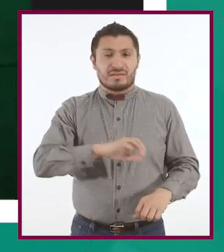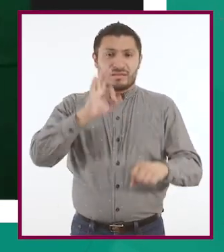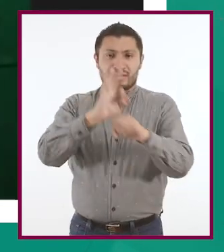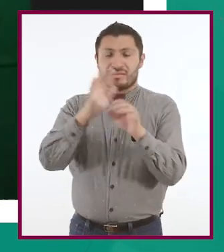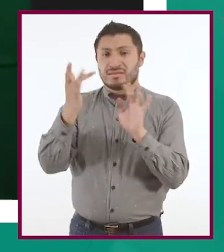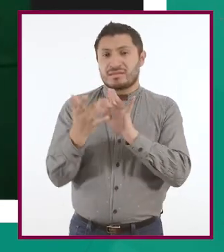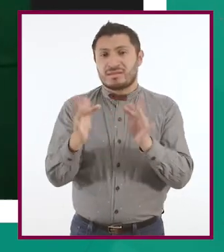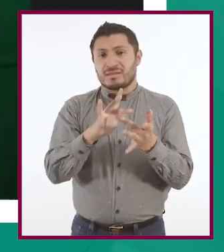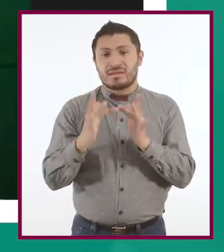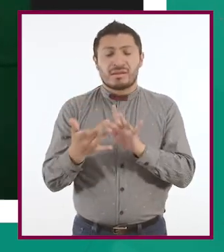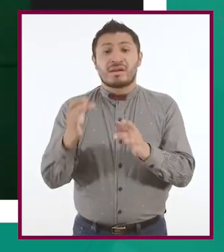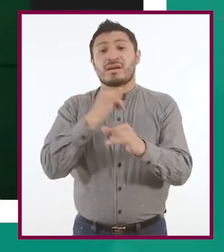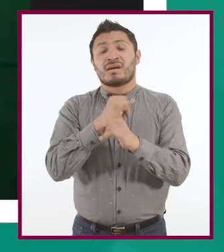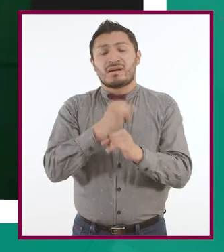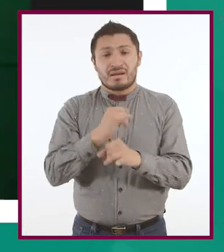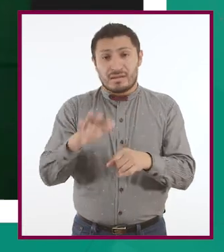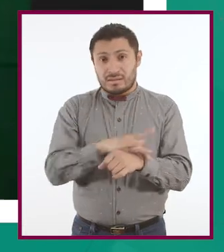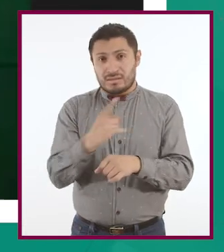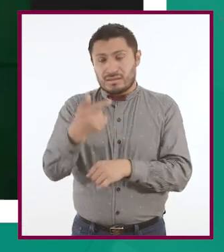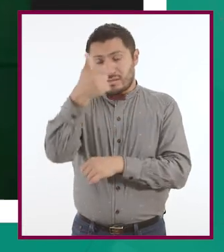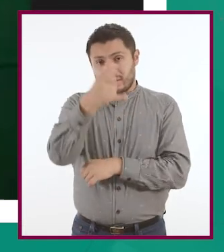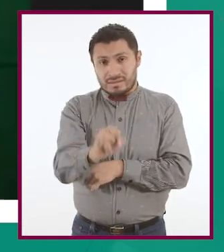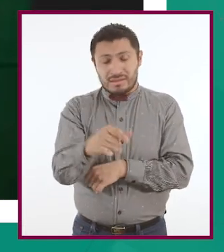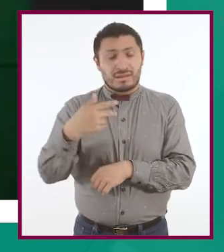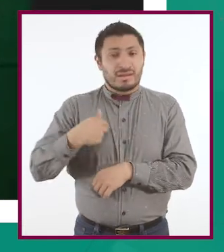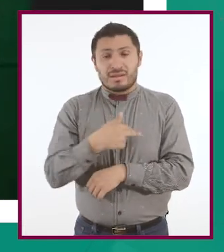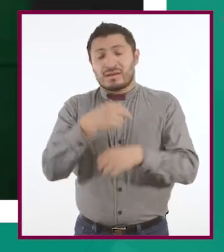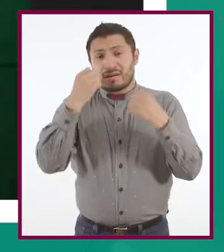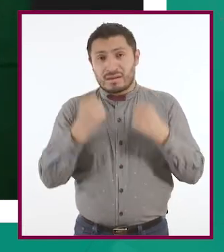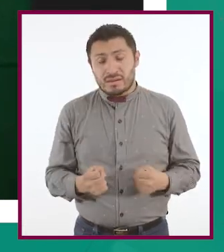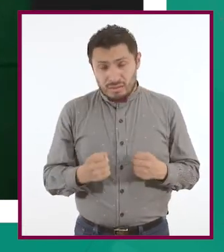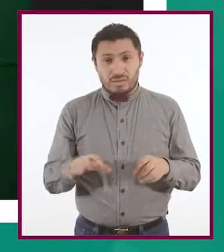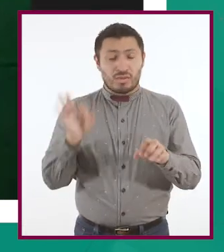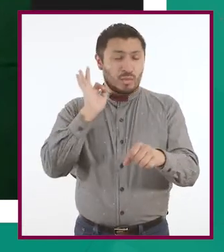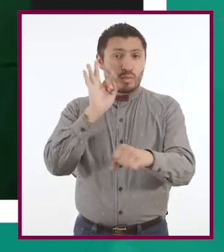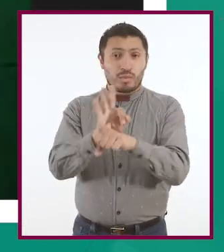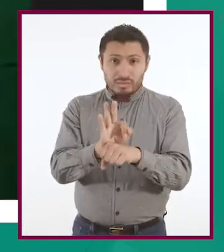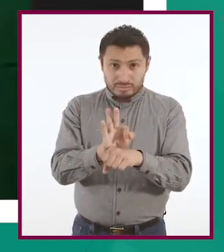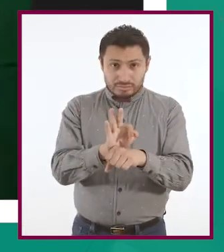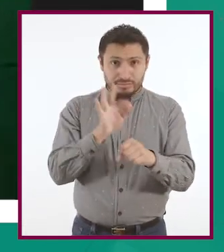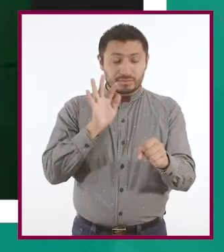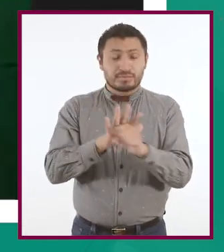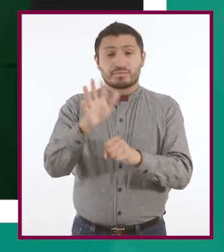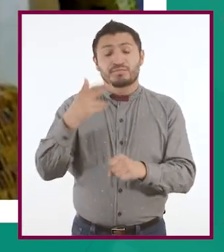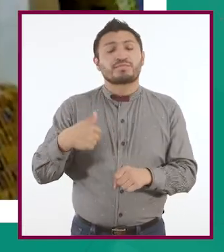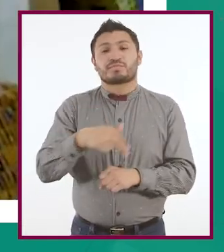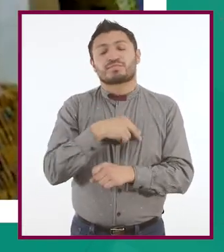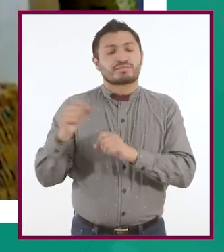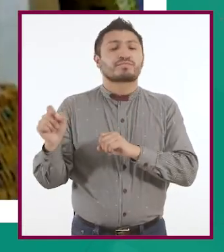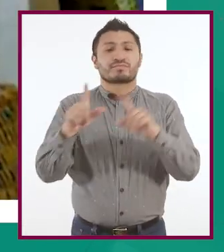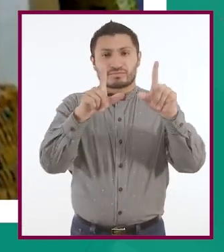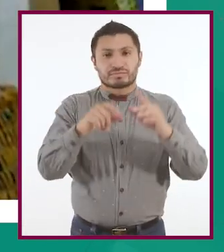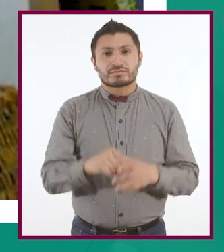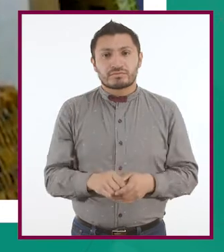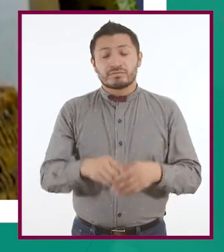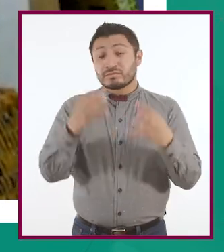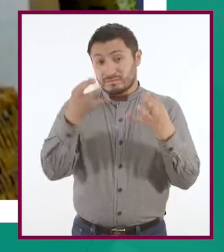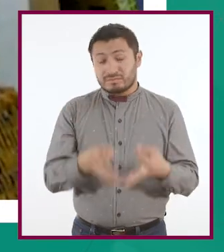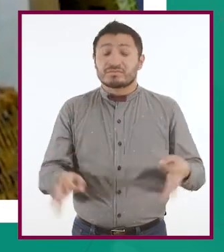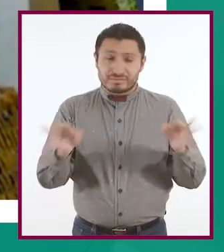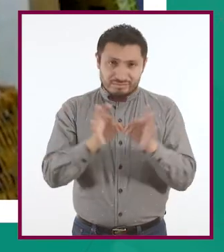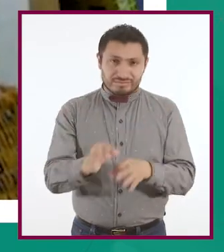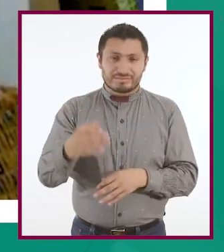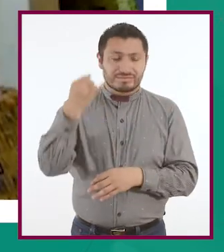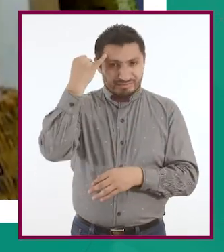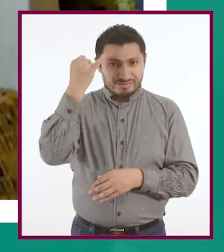podemos estar seguros de que nos estamos protegiendo lo que estamos publicando. Sería una grandiosa opción